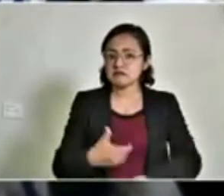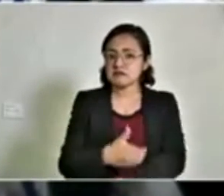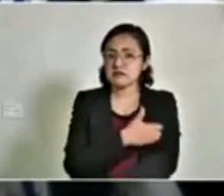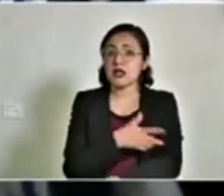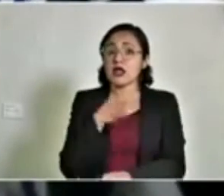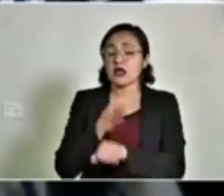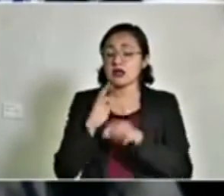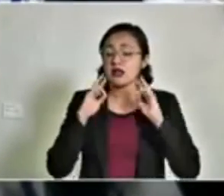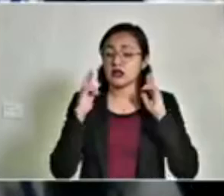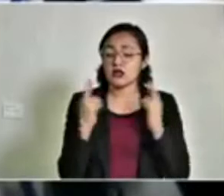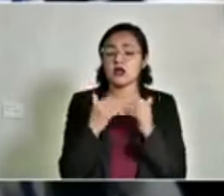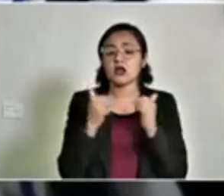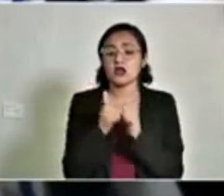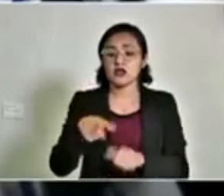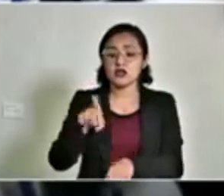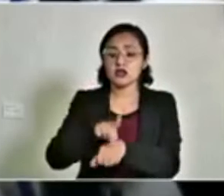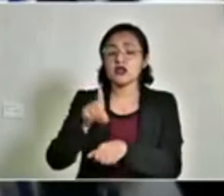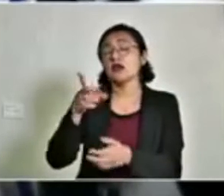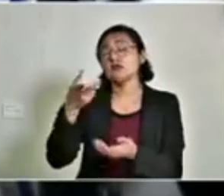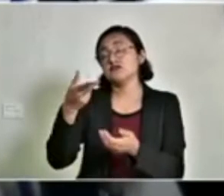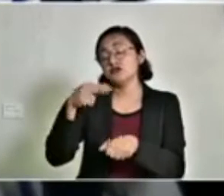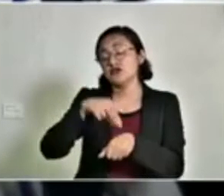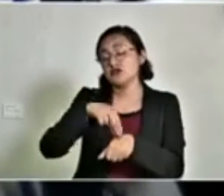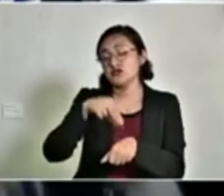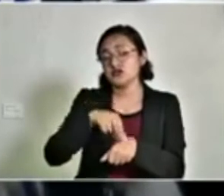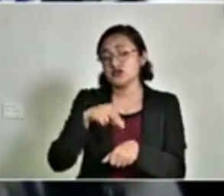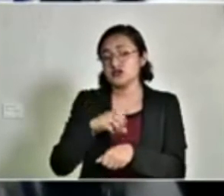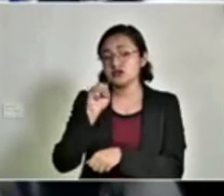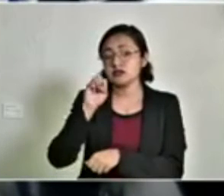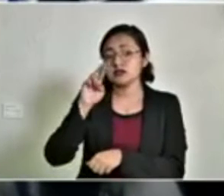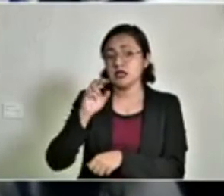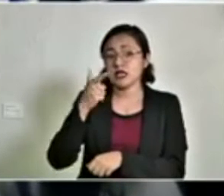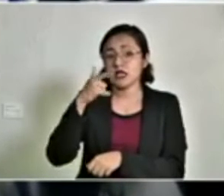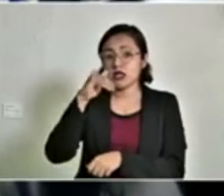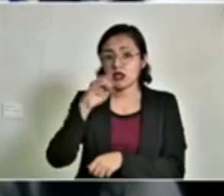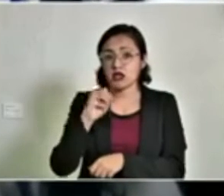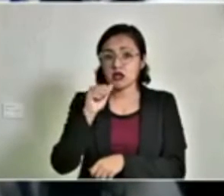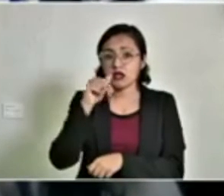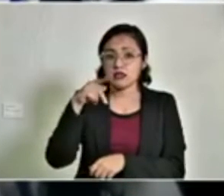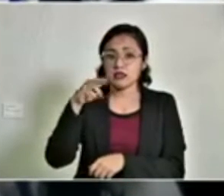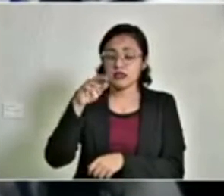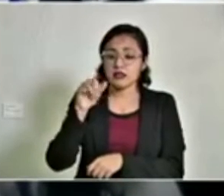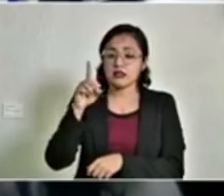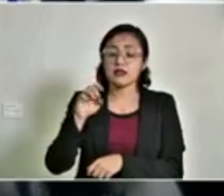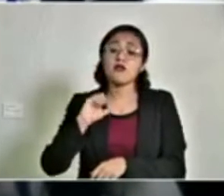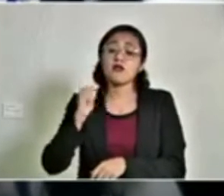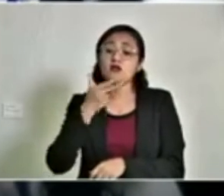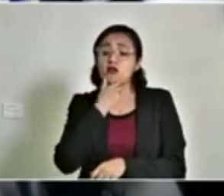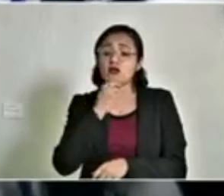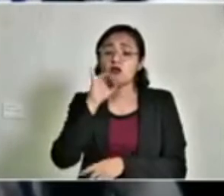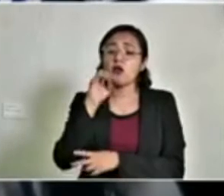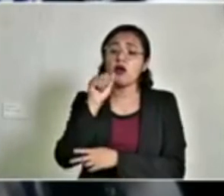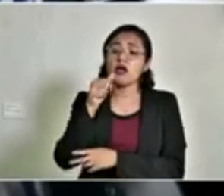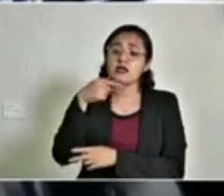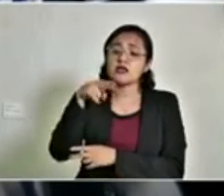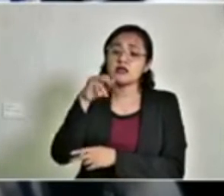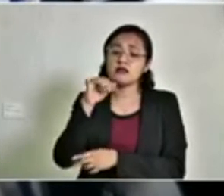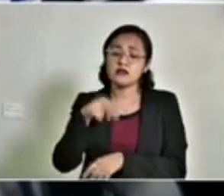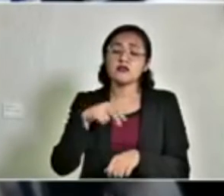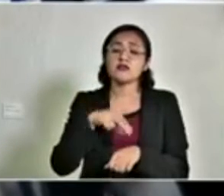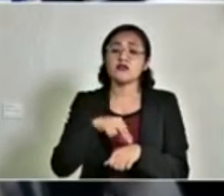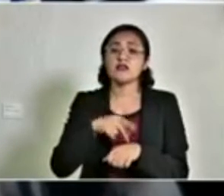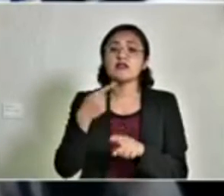una reunión con el doctor Sixto Andrade y con el técnico radiólogo Joaquín, que son los representantes